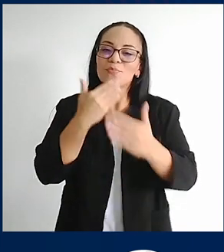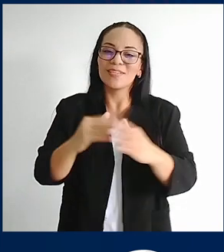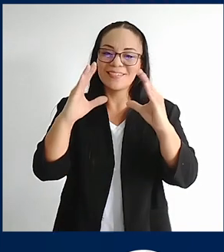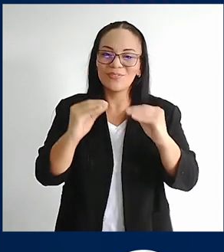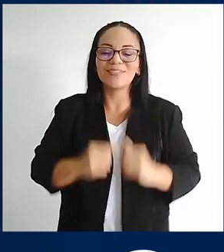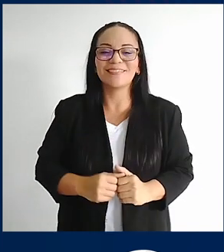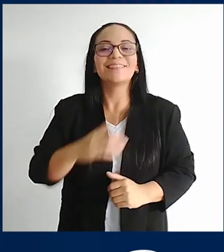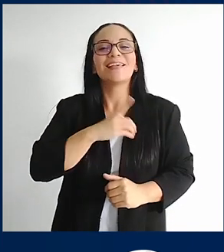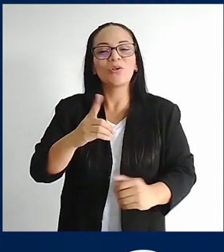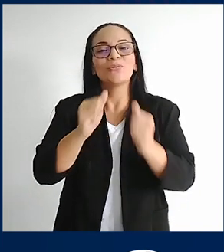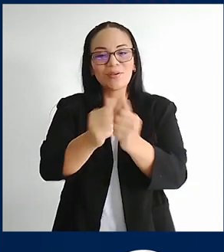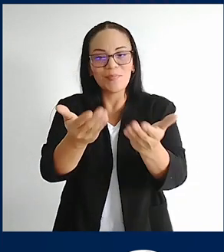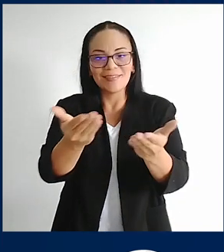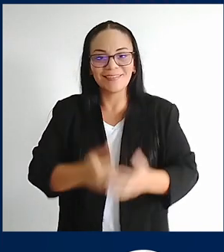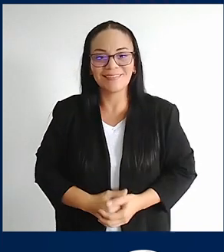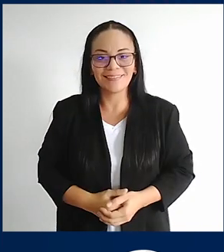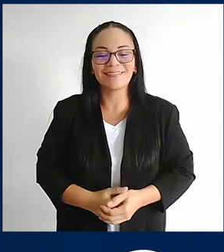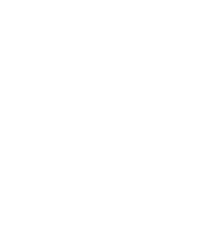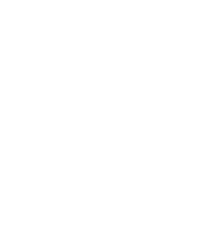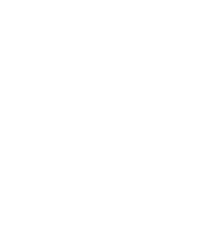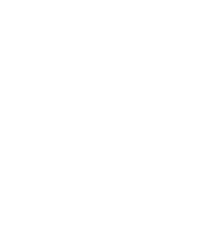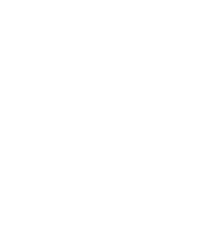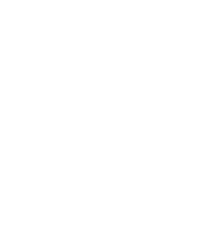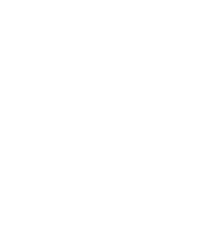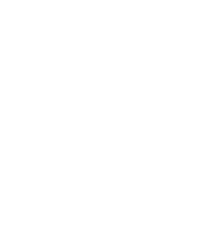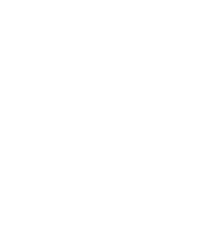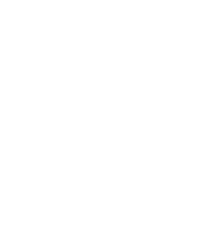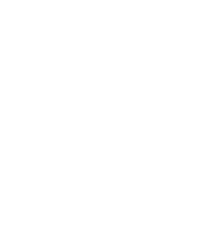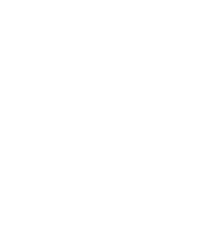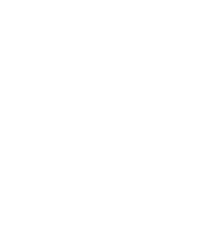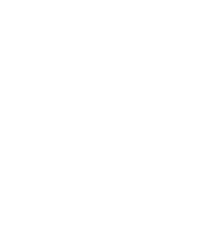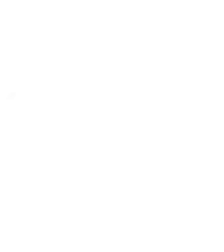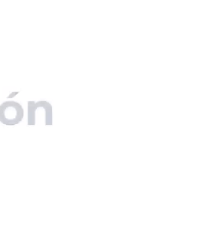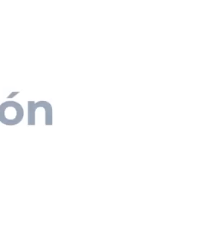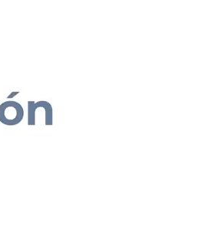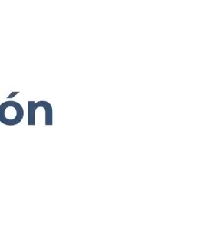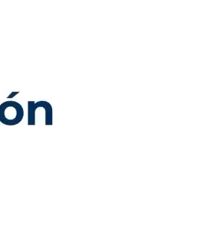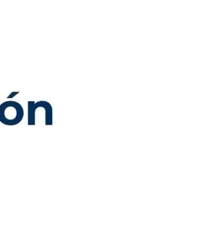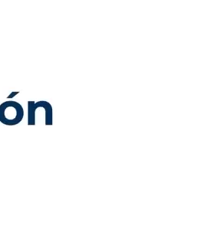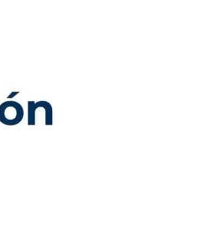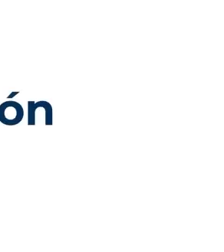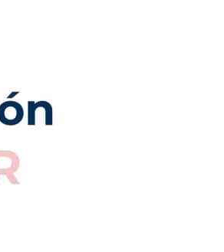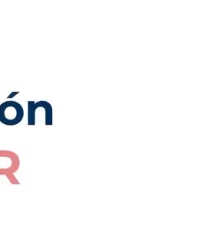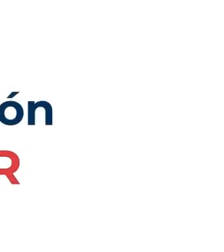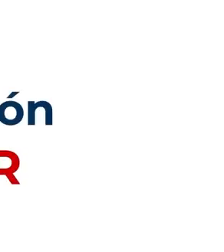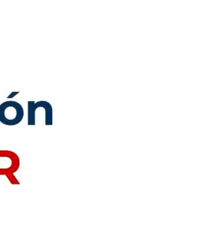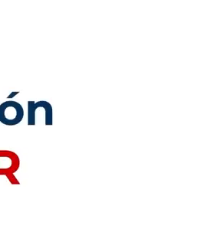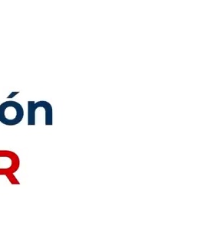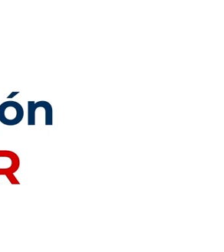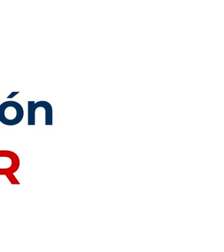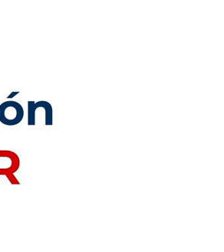noches y que Dios los acompañe. Gracias. Costa Rica tiene un firme propósito. Que la próxima